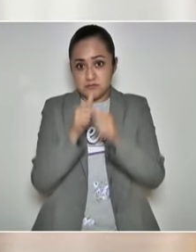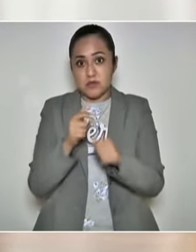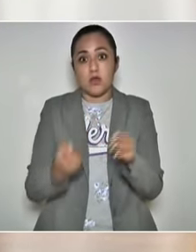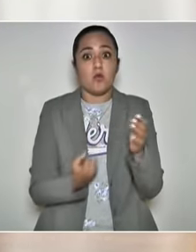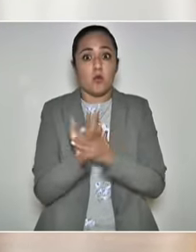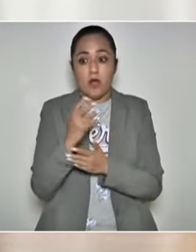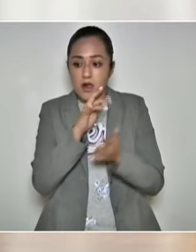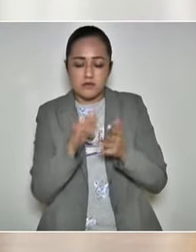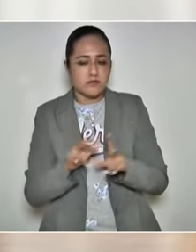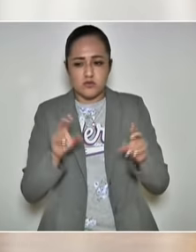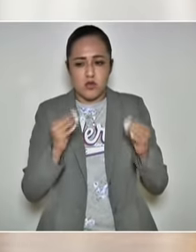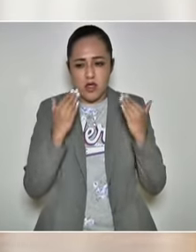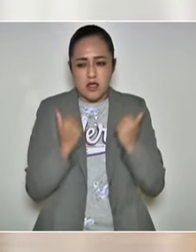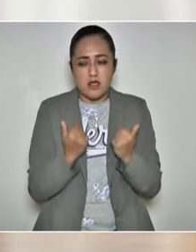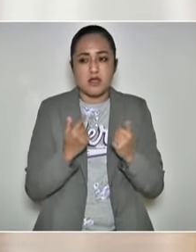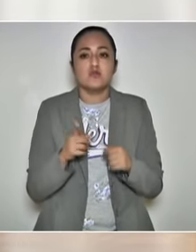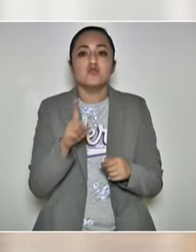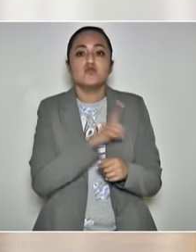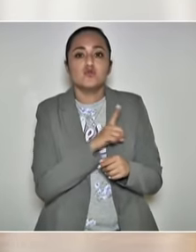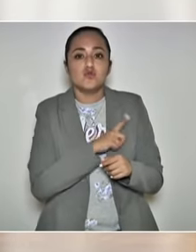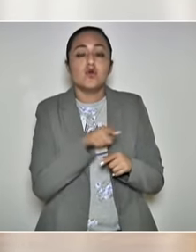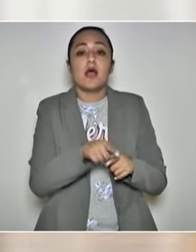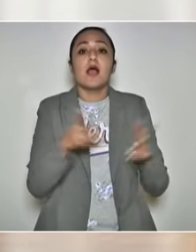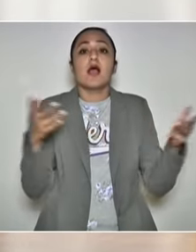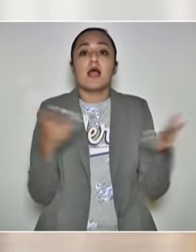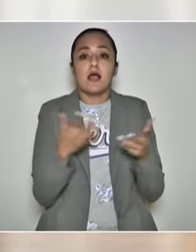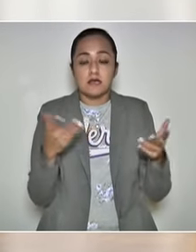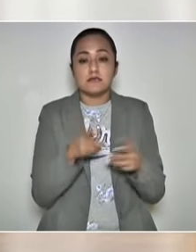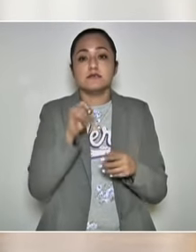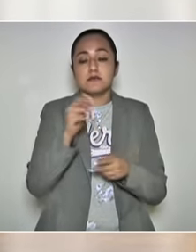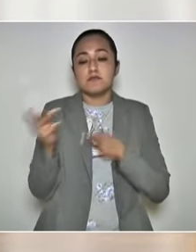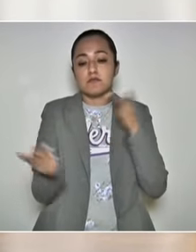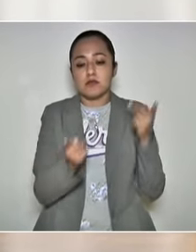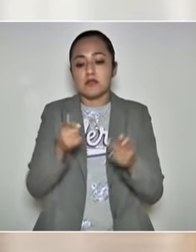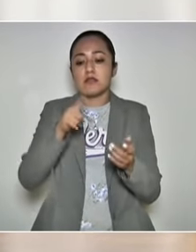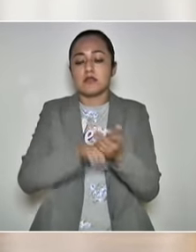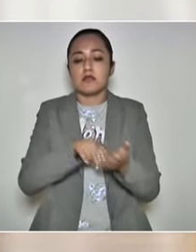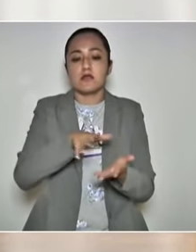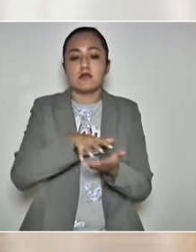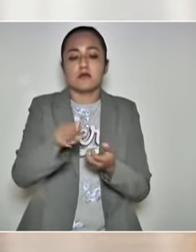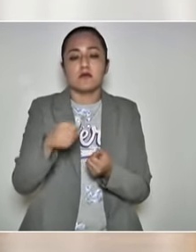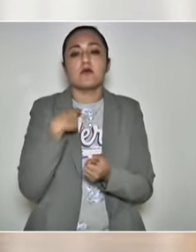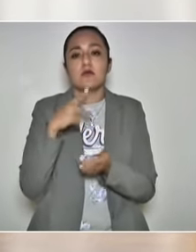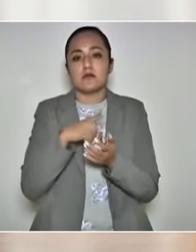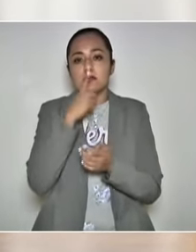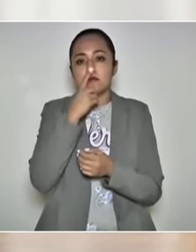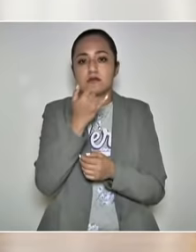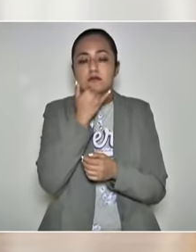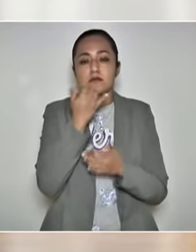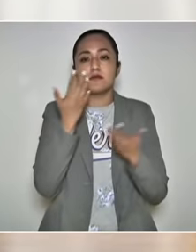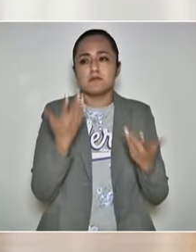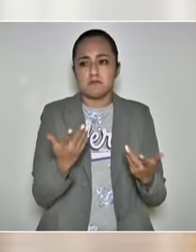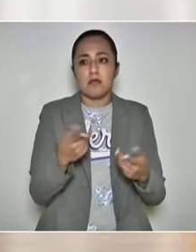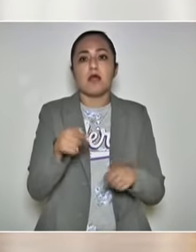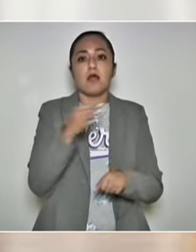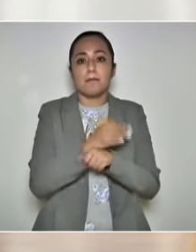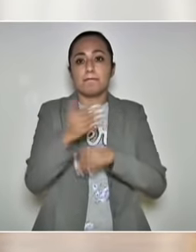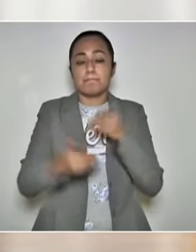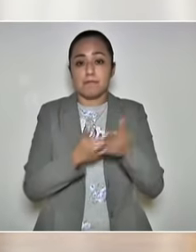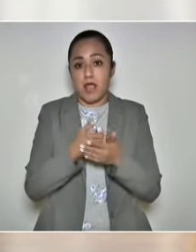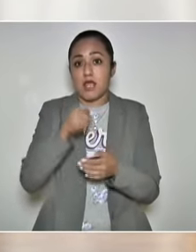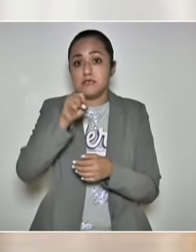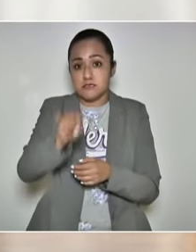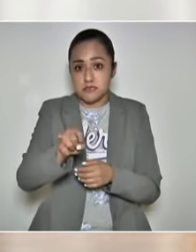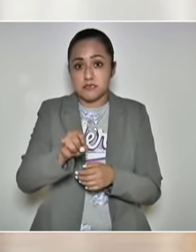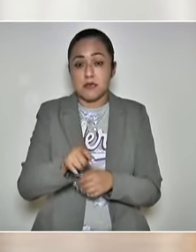nuevo texto, es llevar a cabo las consultas que prevé la Constitución. Repito, que se presentó así,